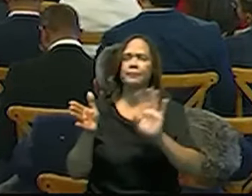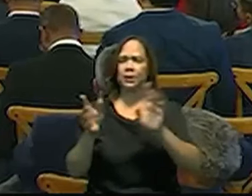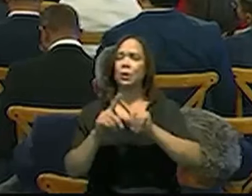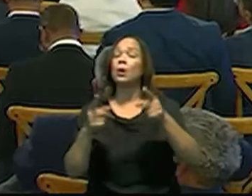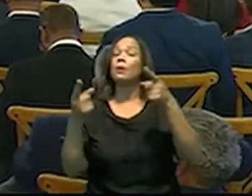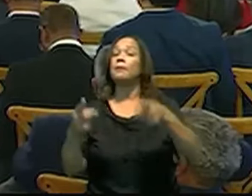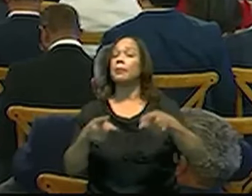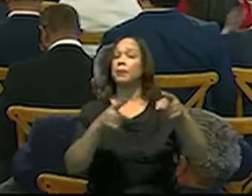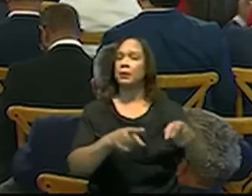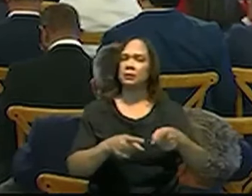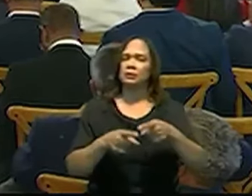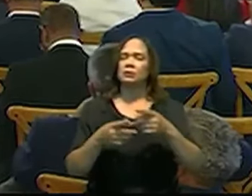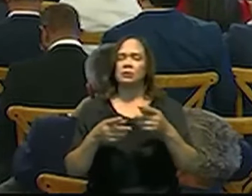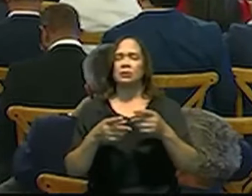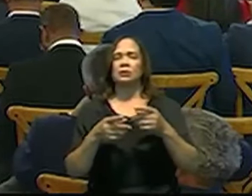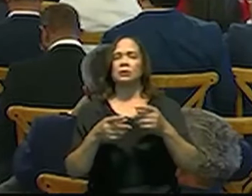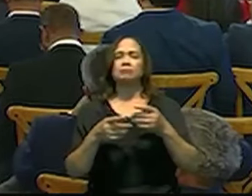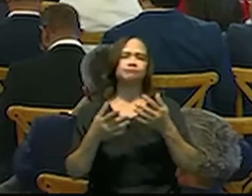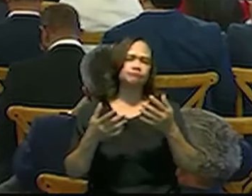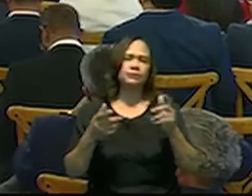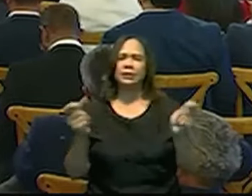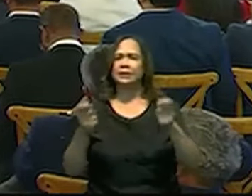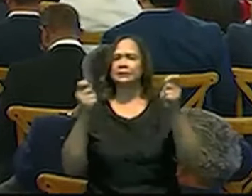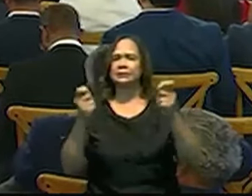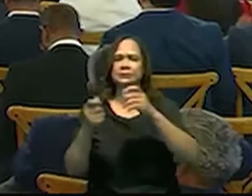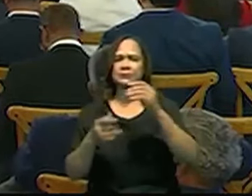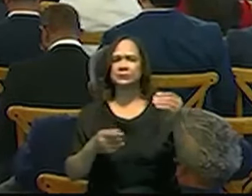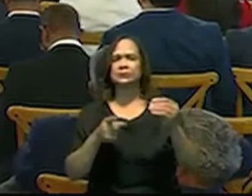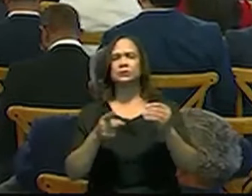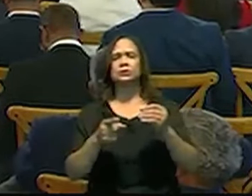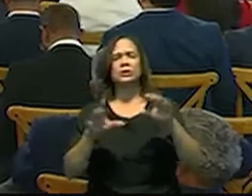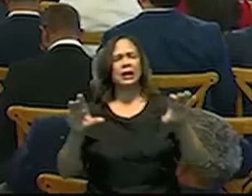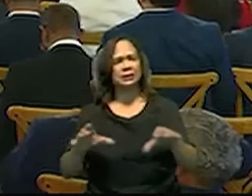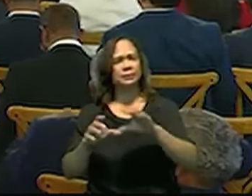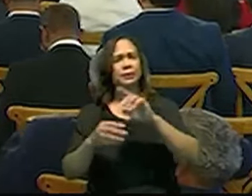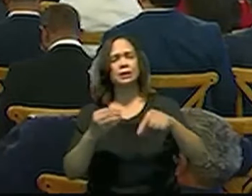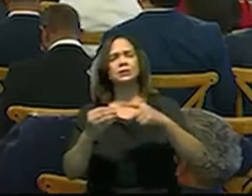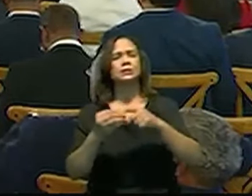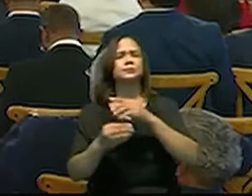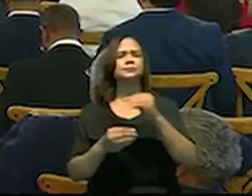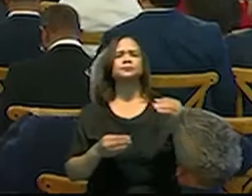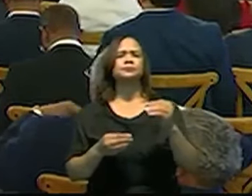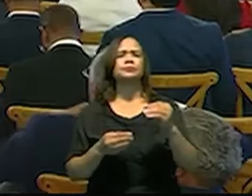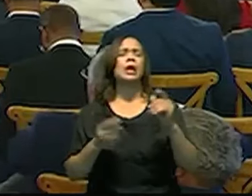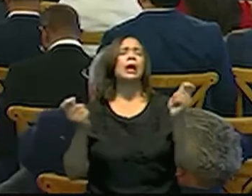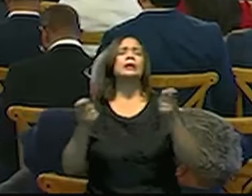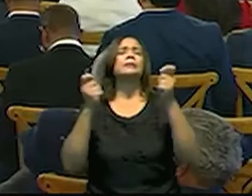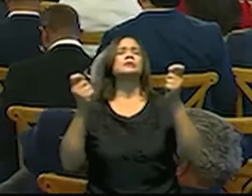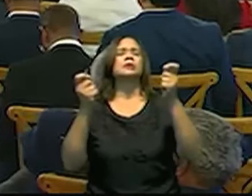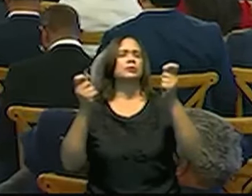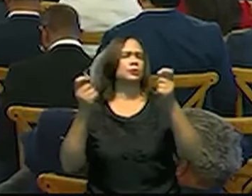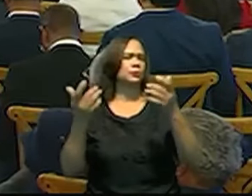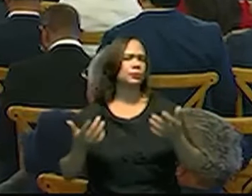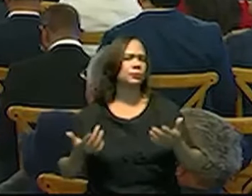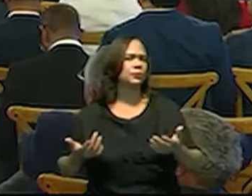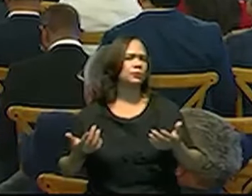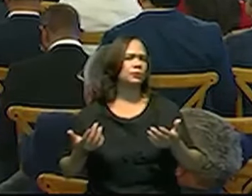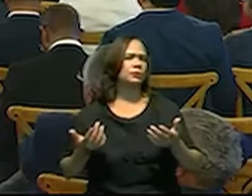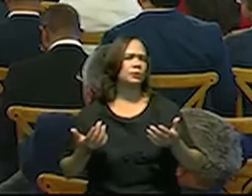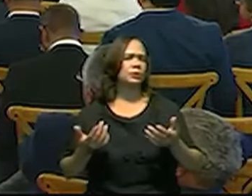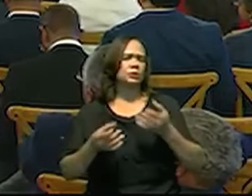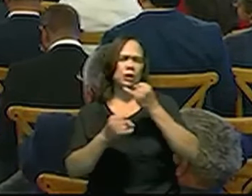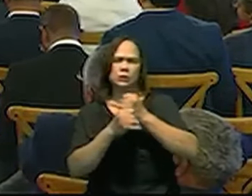ocurre, la realización de eventos relacionados a los aniversarios de